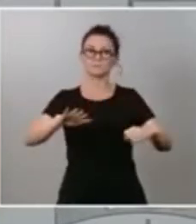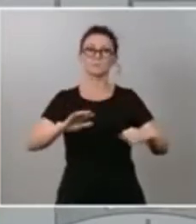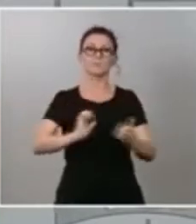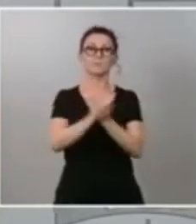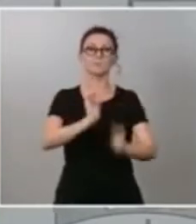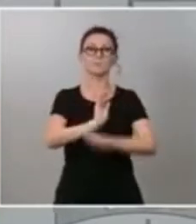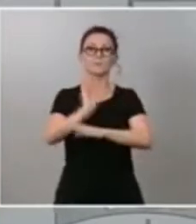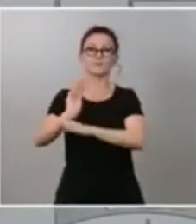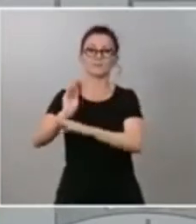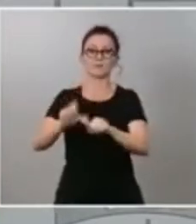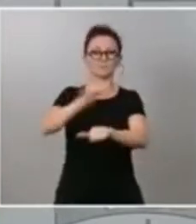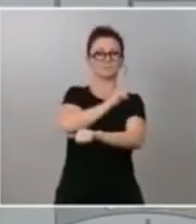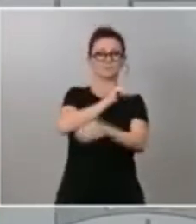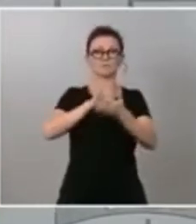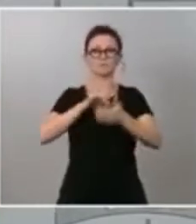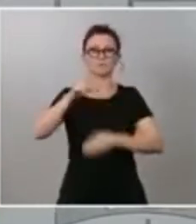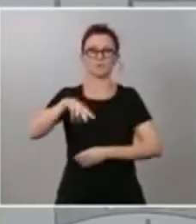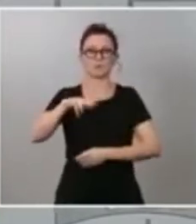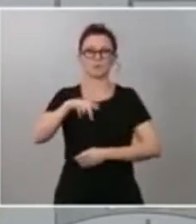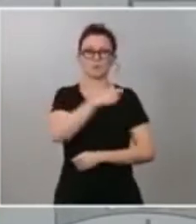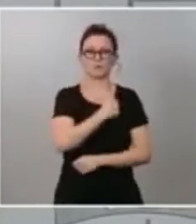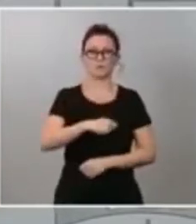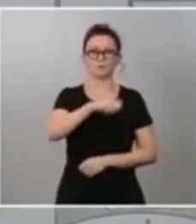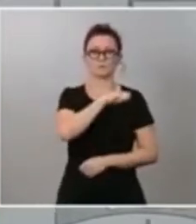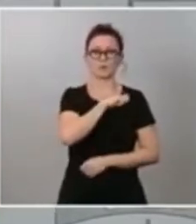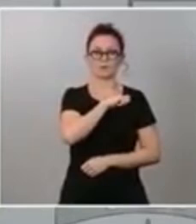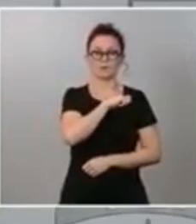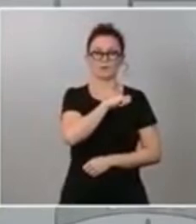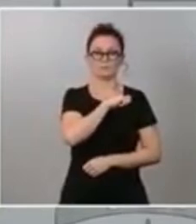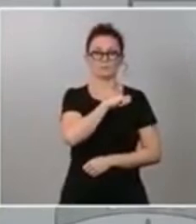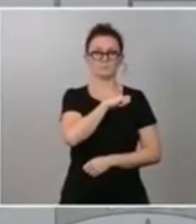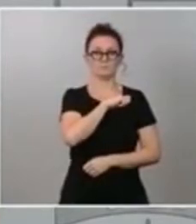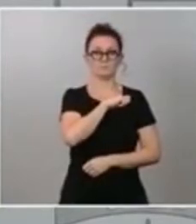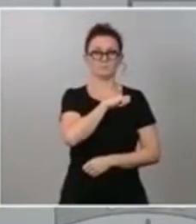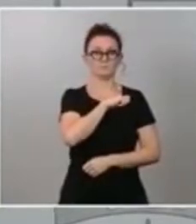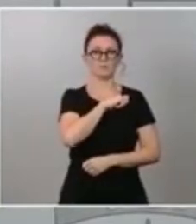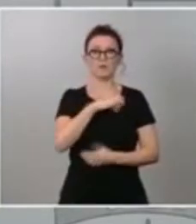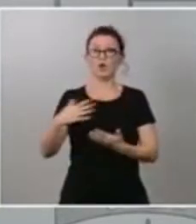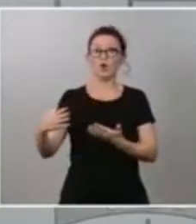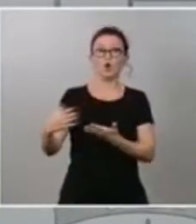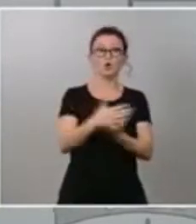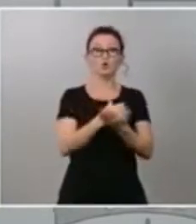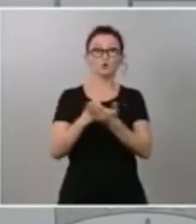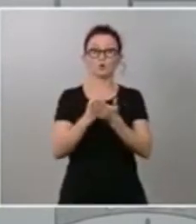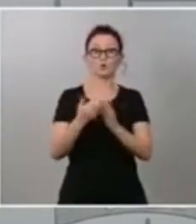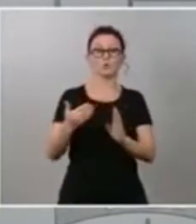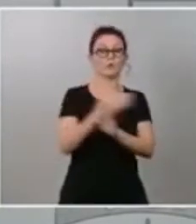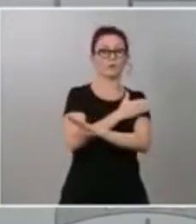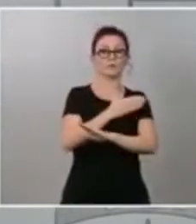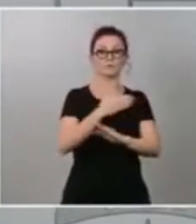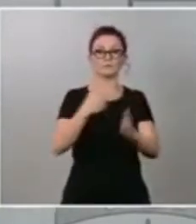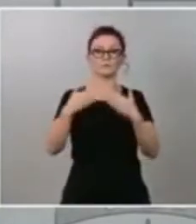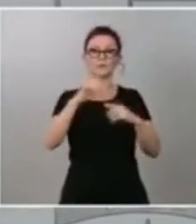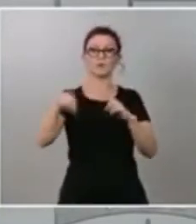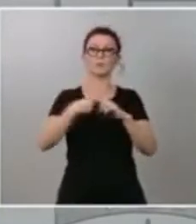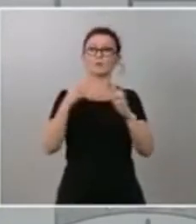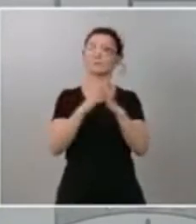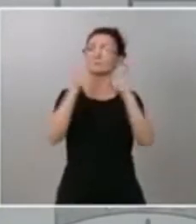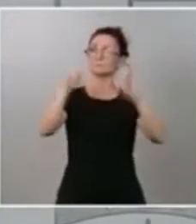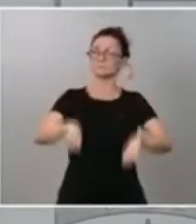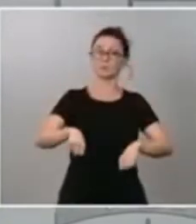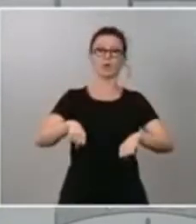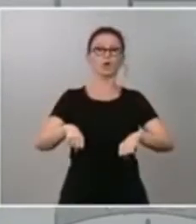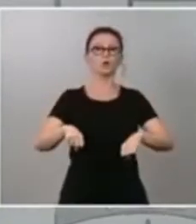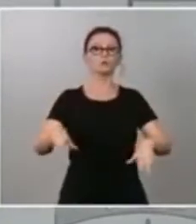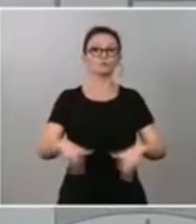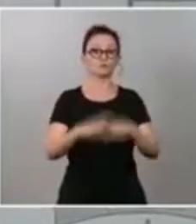en la historia de nuestro país y todo ha sido con diálogo y con consenso social por tanto nosotros vamos a seguir esa línea